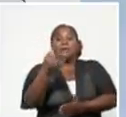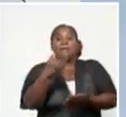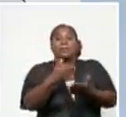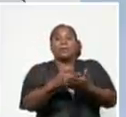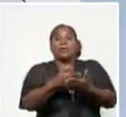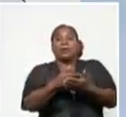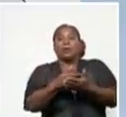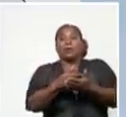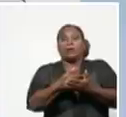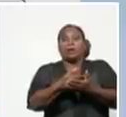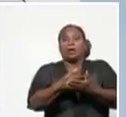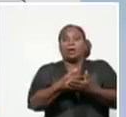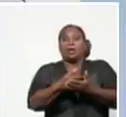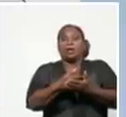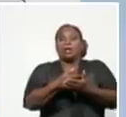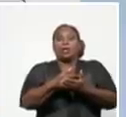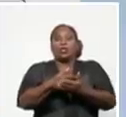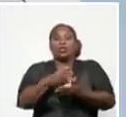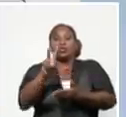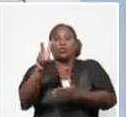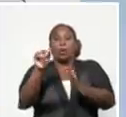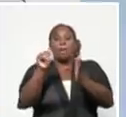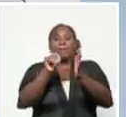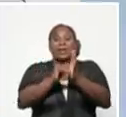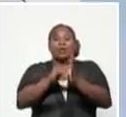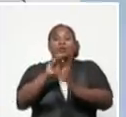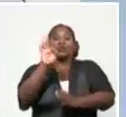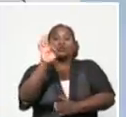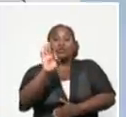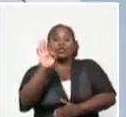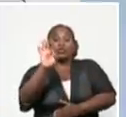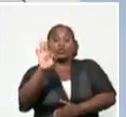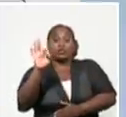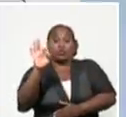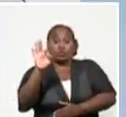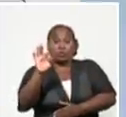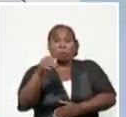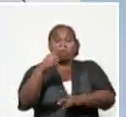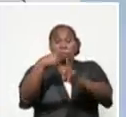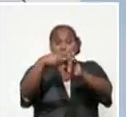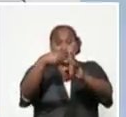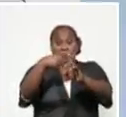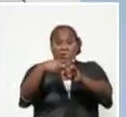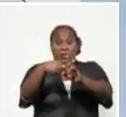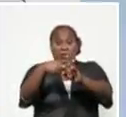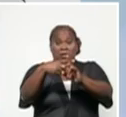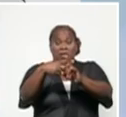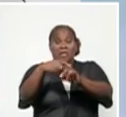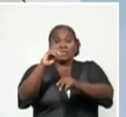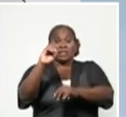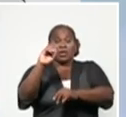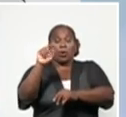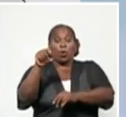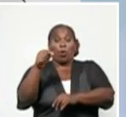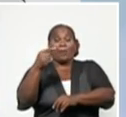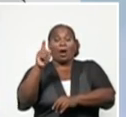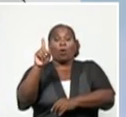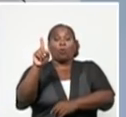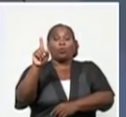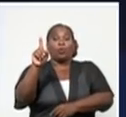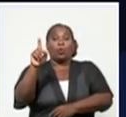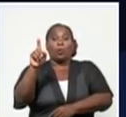.888 positivas. Eso da un 0,1% de todas las muestras